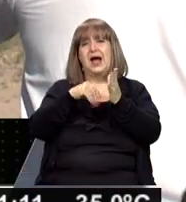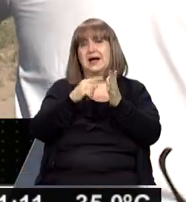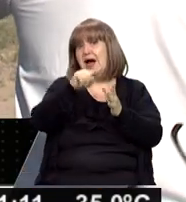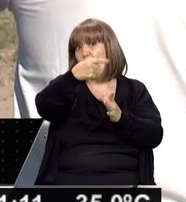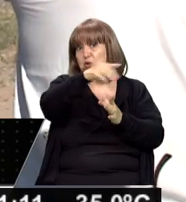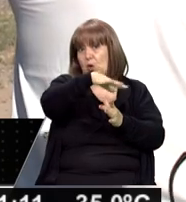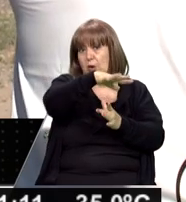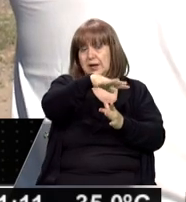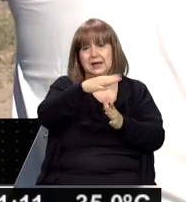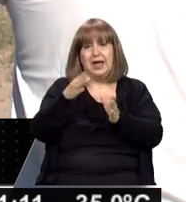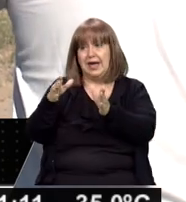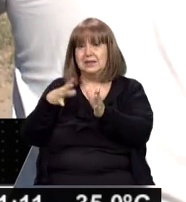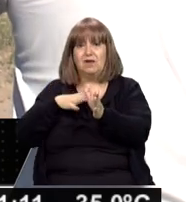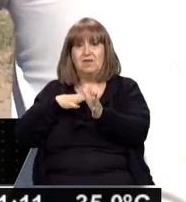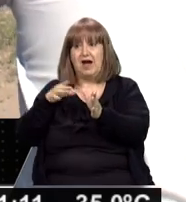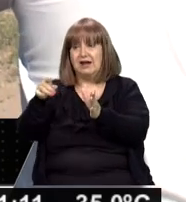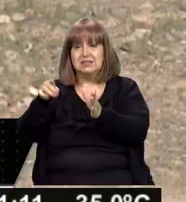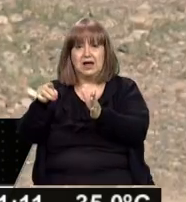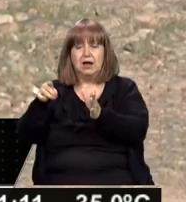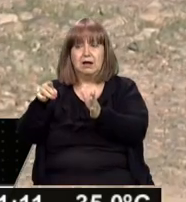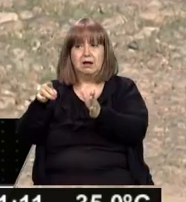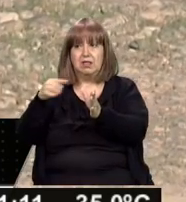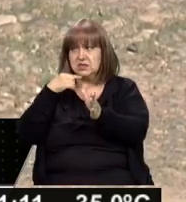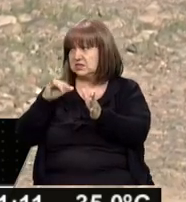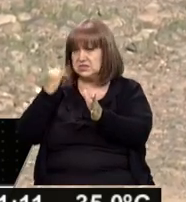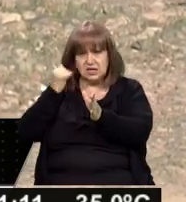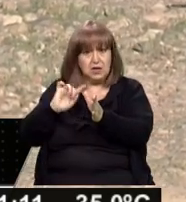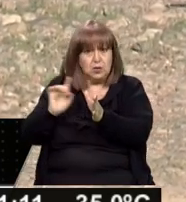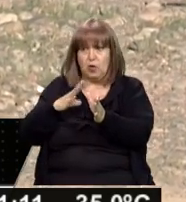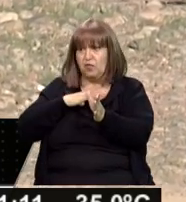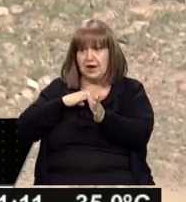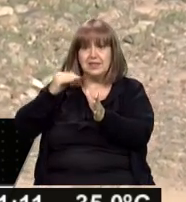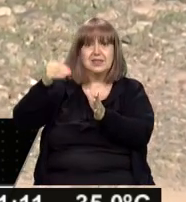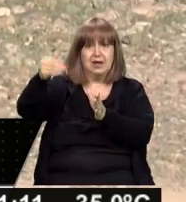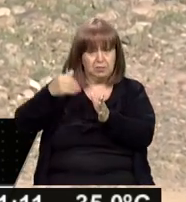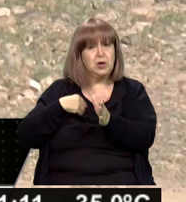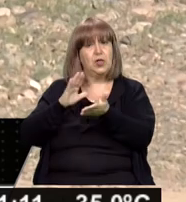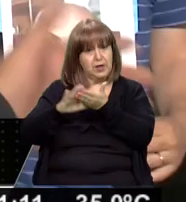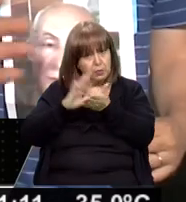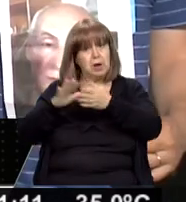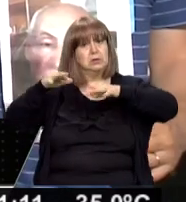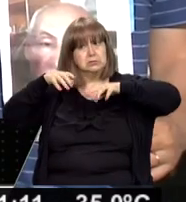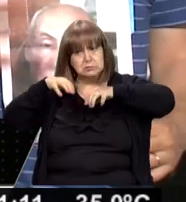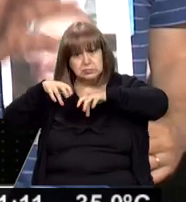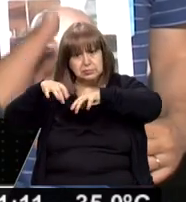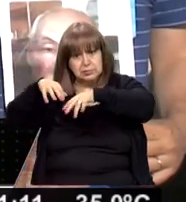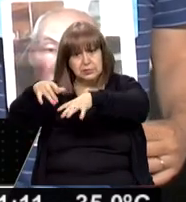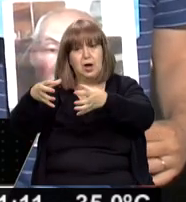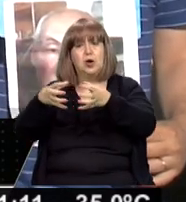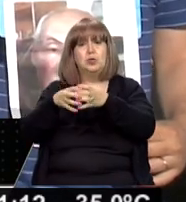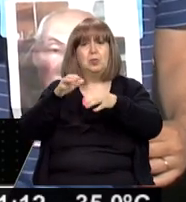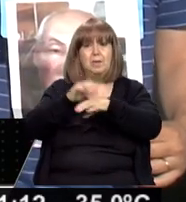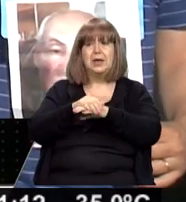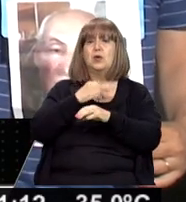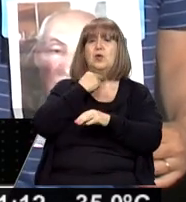bueno, no estaba hecho como decían y bueno, lo hicimos con el grupo de amigos, con el